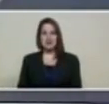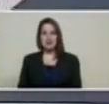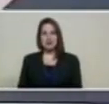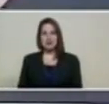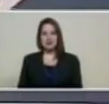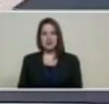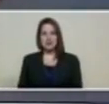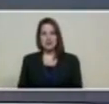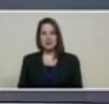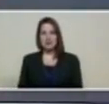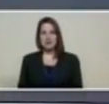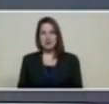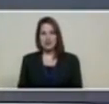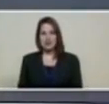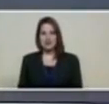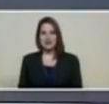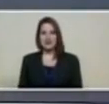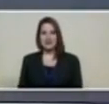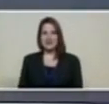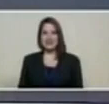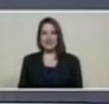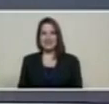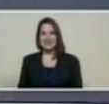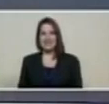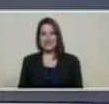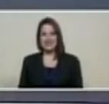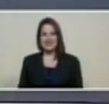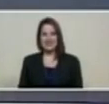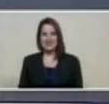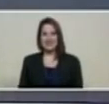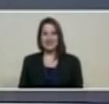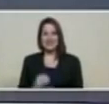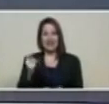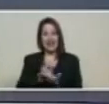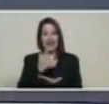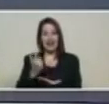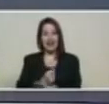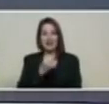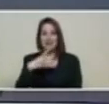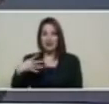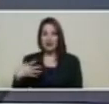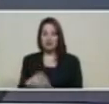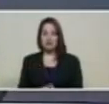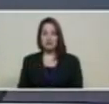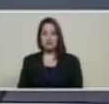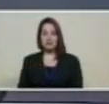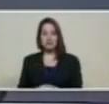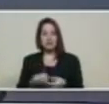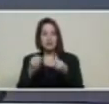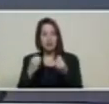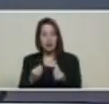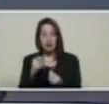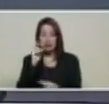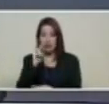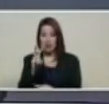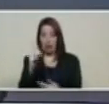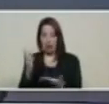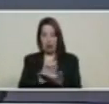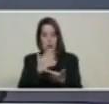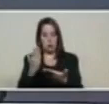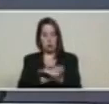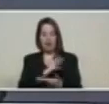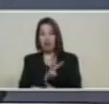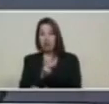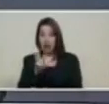difundir masivamente el libro blanco a través de la página web